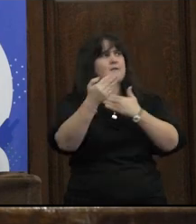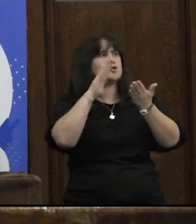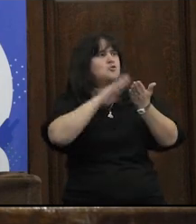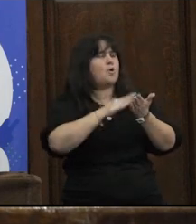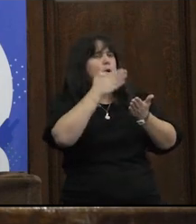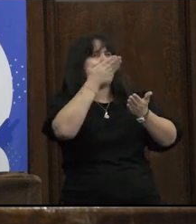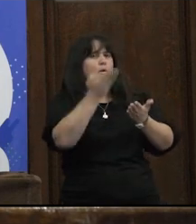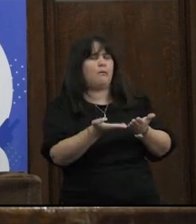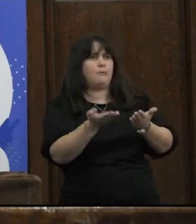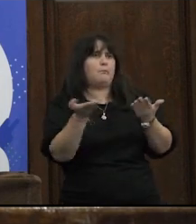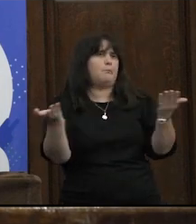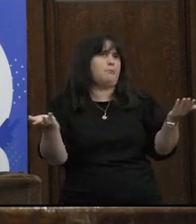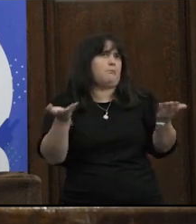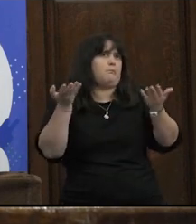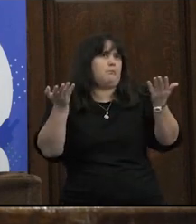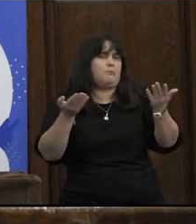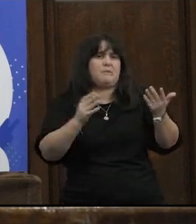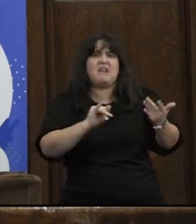hablar de